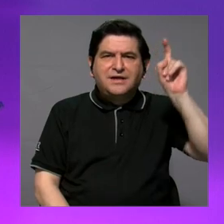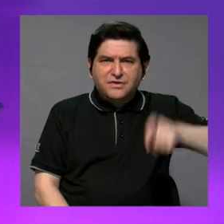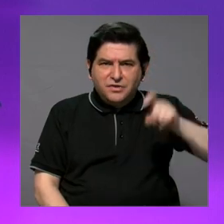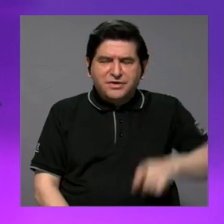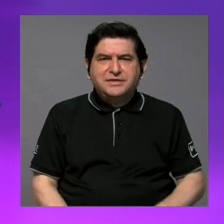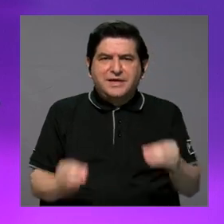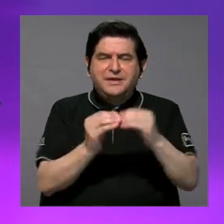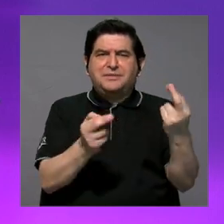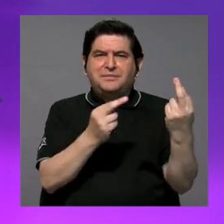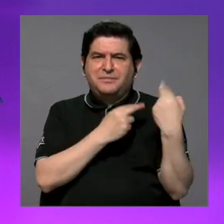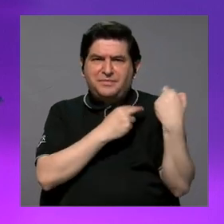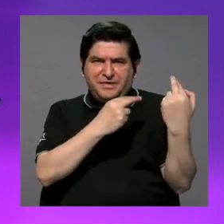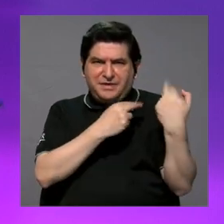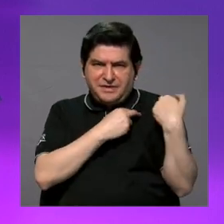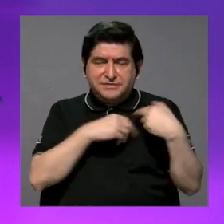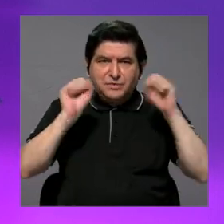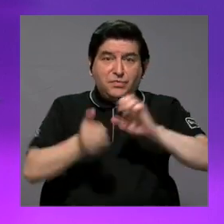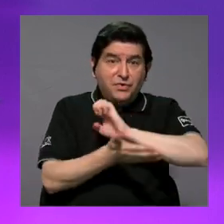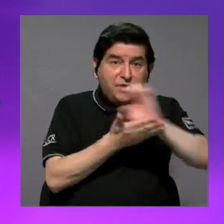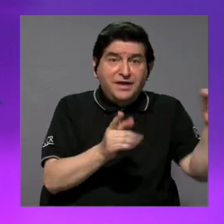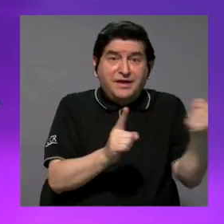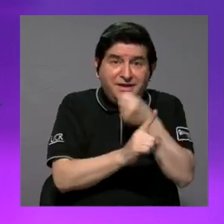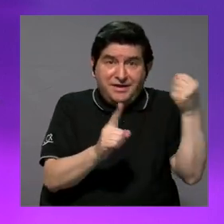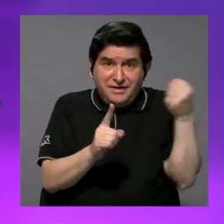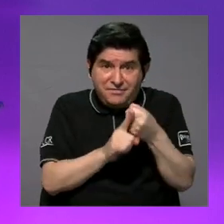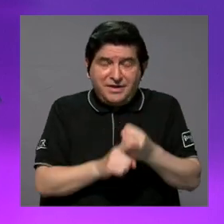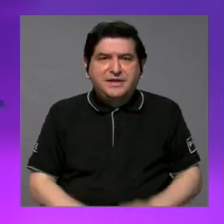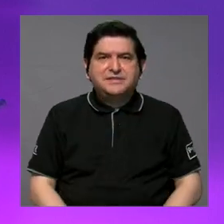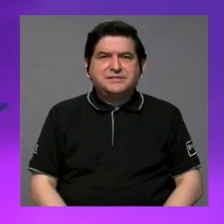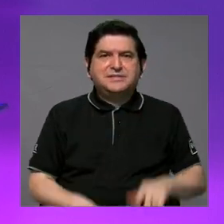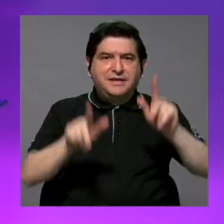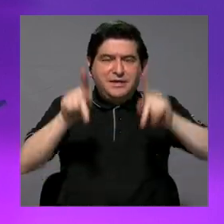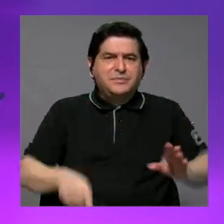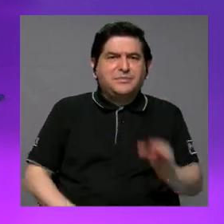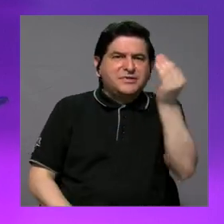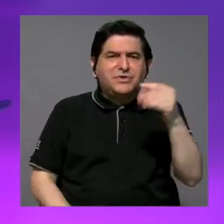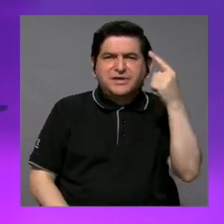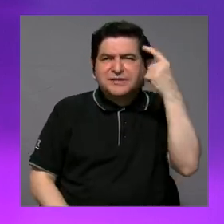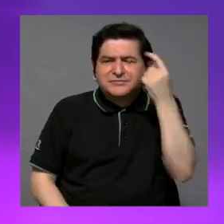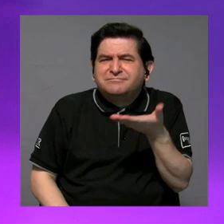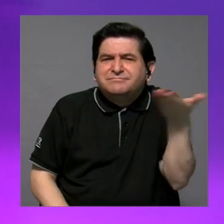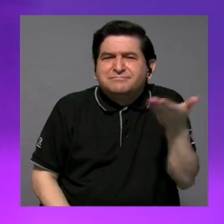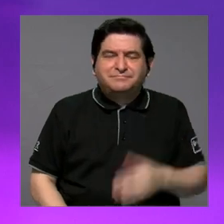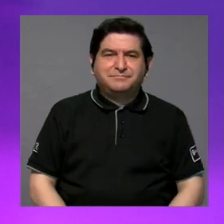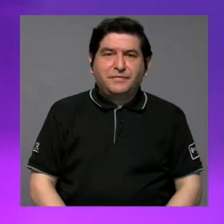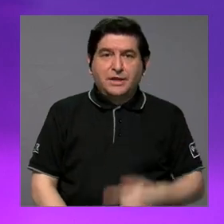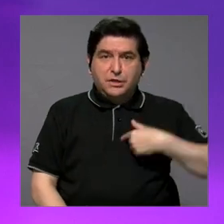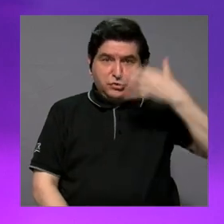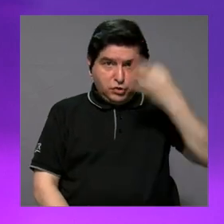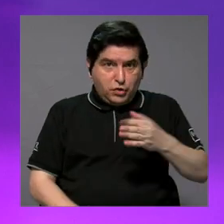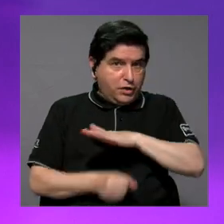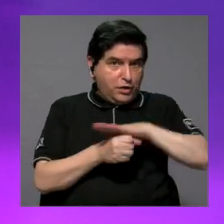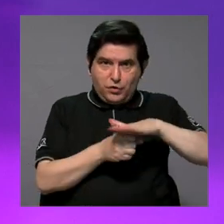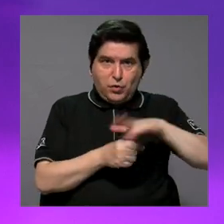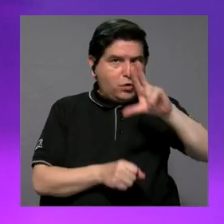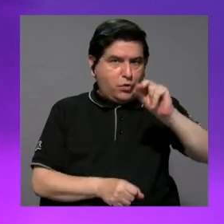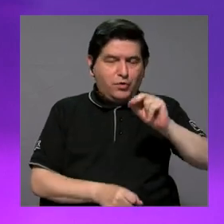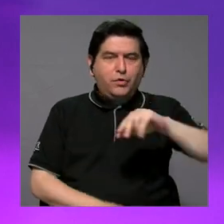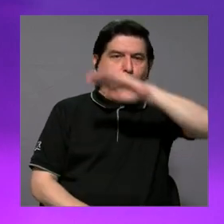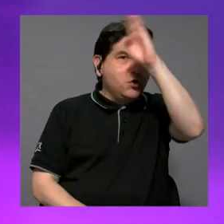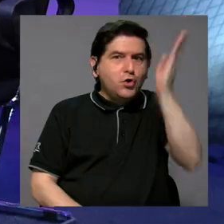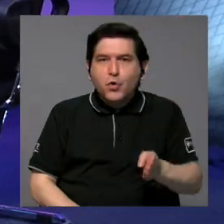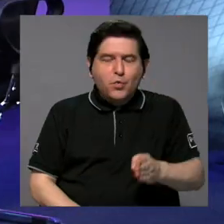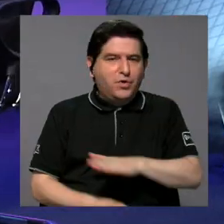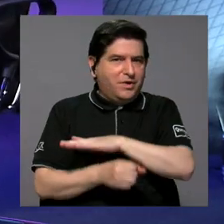mayor responsabilidad para prevenir la violencia en términos de personas jóvenes? Yo considero que no son suficientes, nunca va a ser